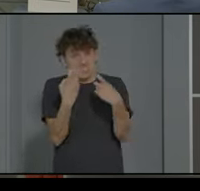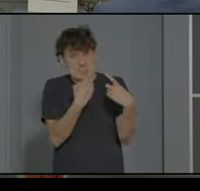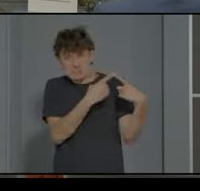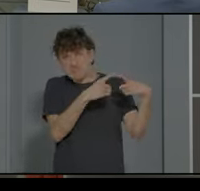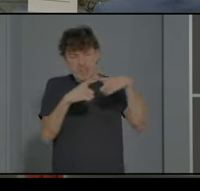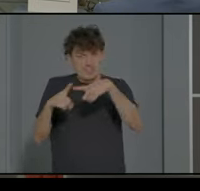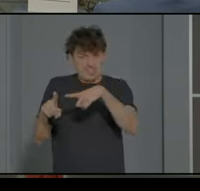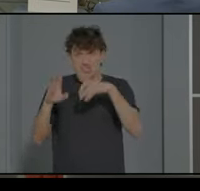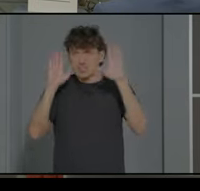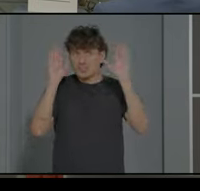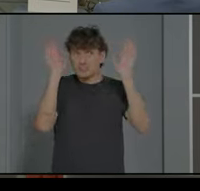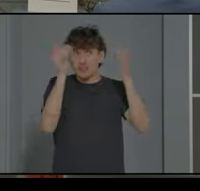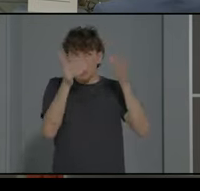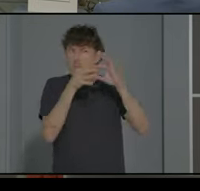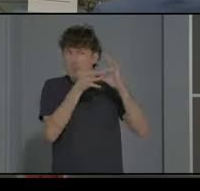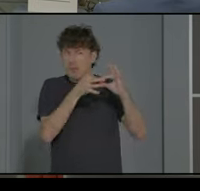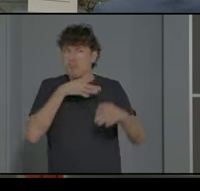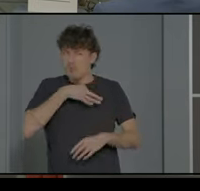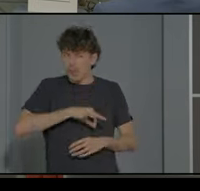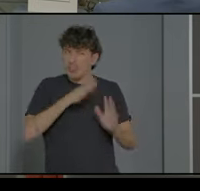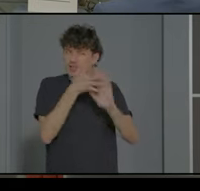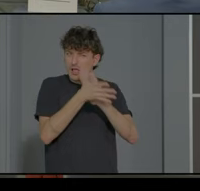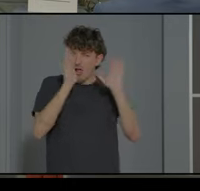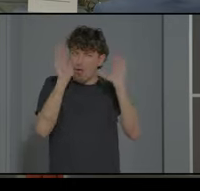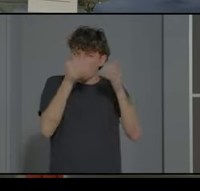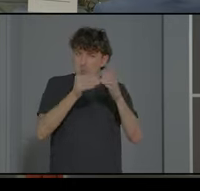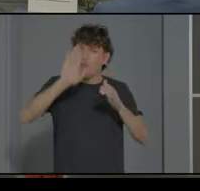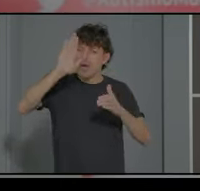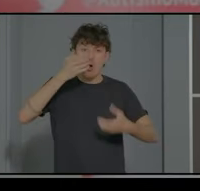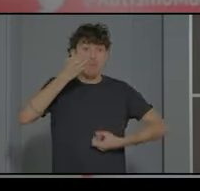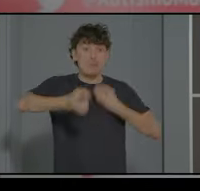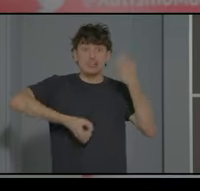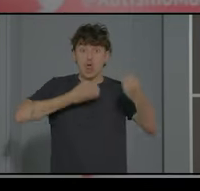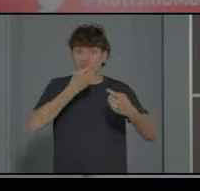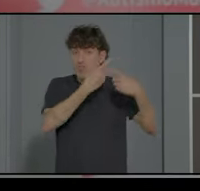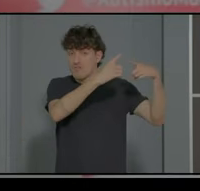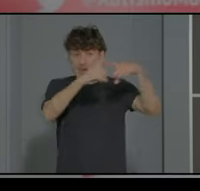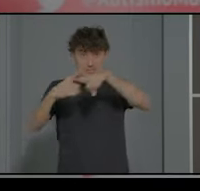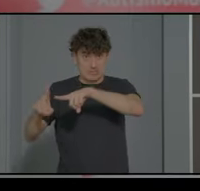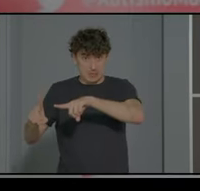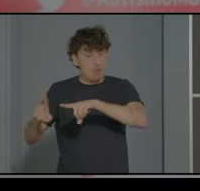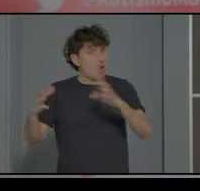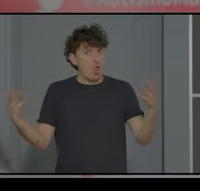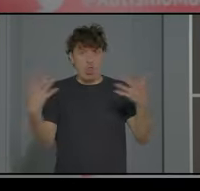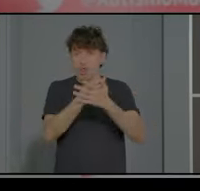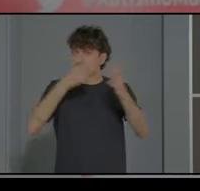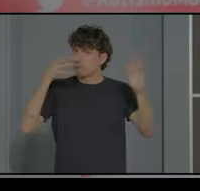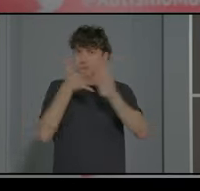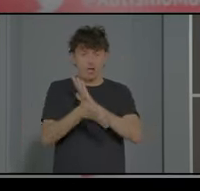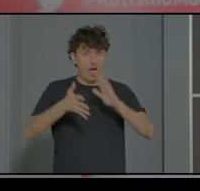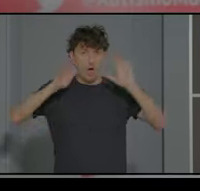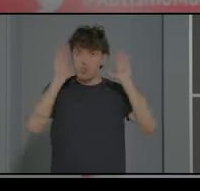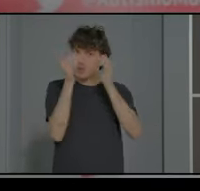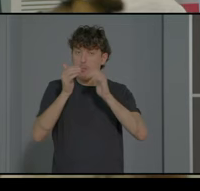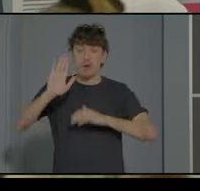a lo que es el autismo con distintas expresiones. Pero cuando lo trasladamos a una representación